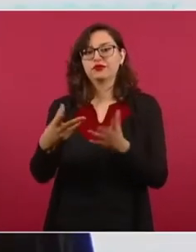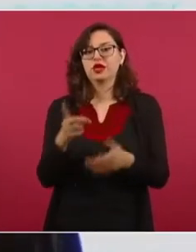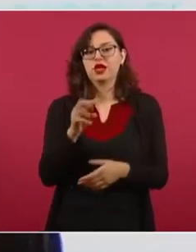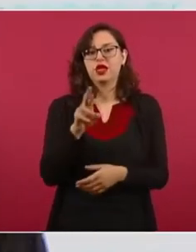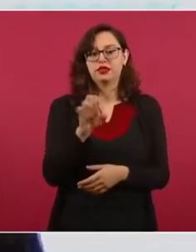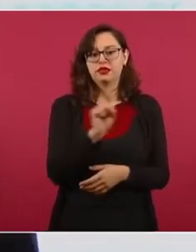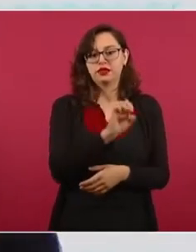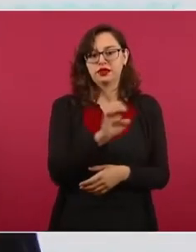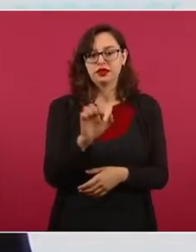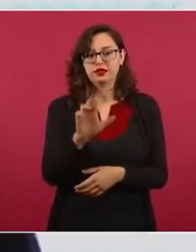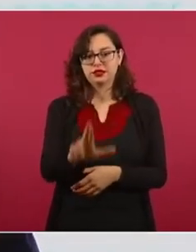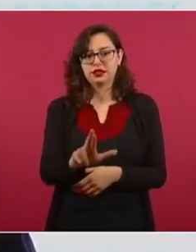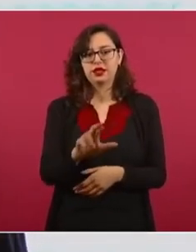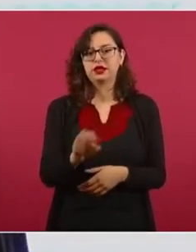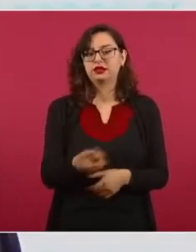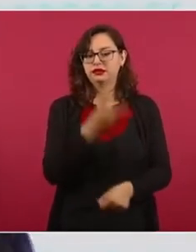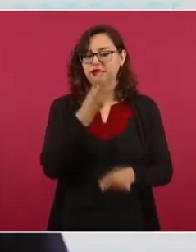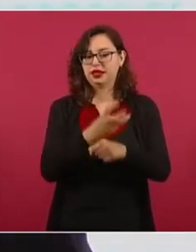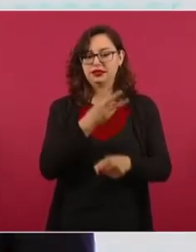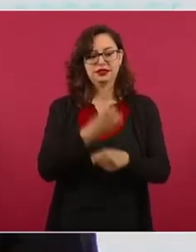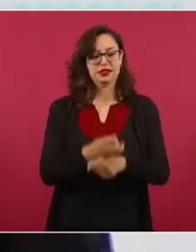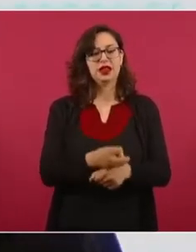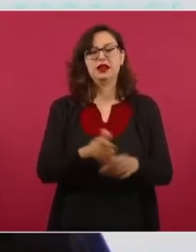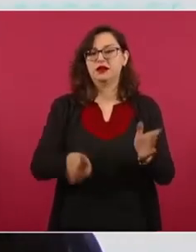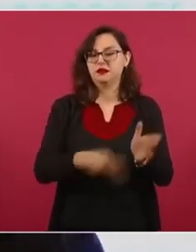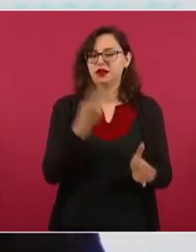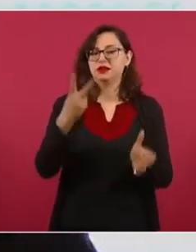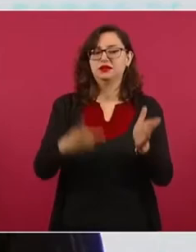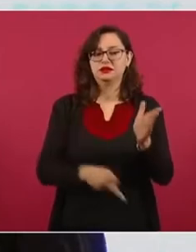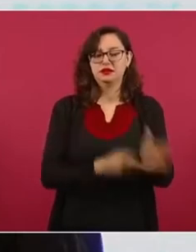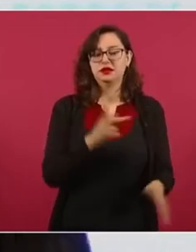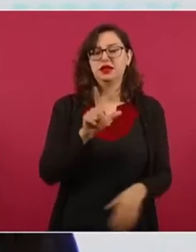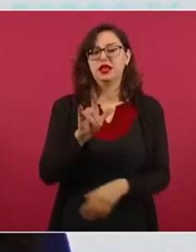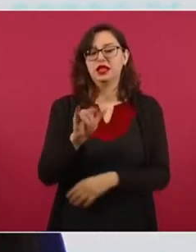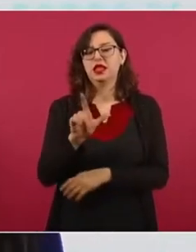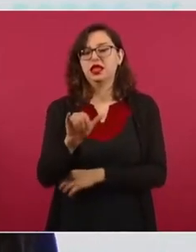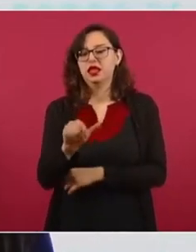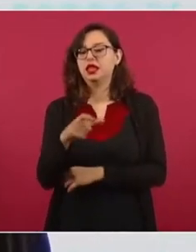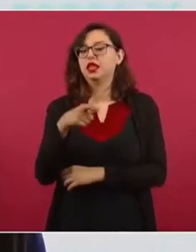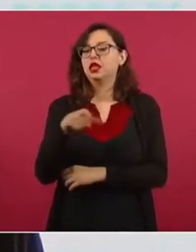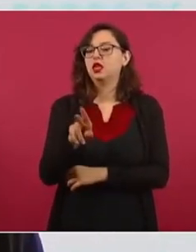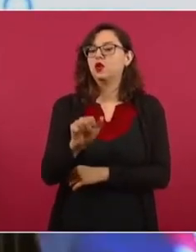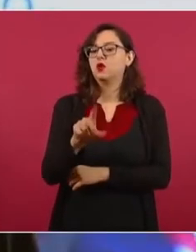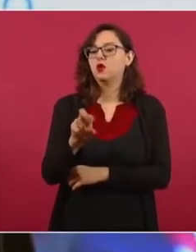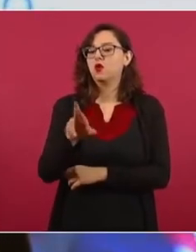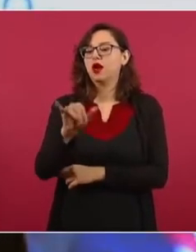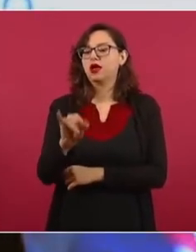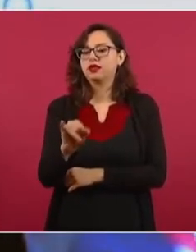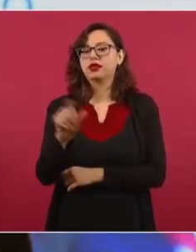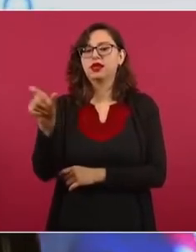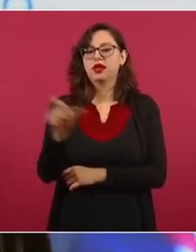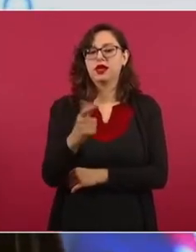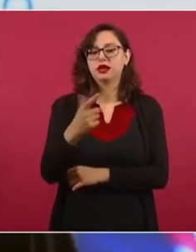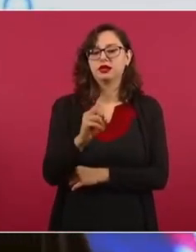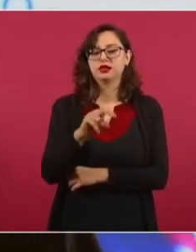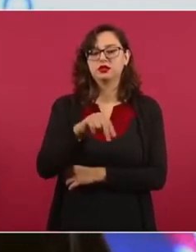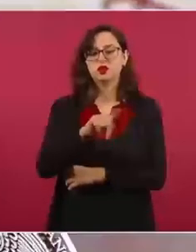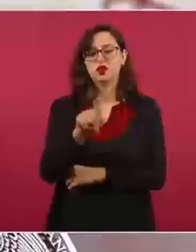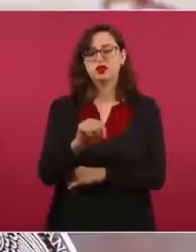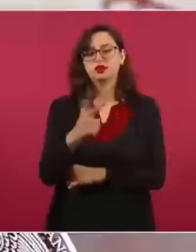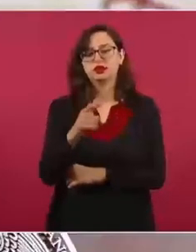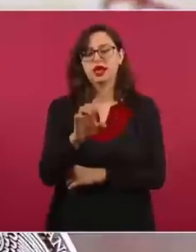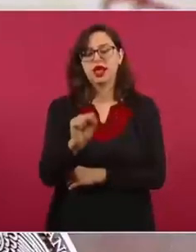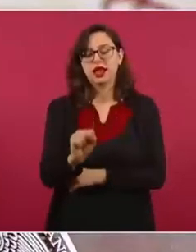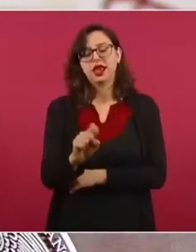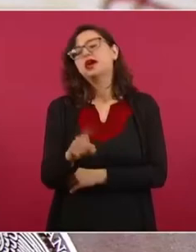Dresercy, su tercer strike, Lili Tellez, Gabriel Cuadri, Claudio X. González, la senadora Kenia